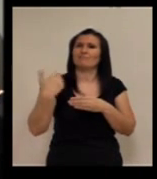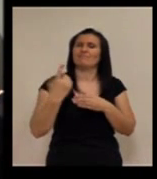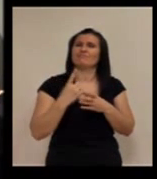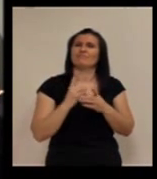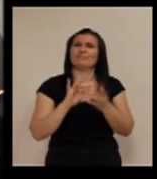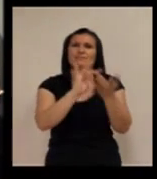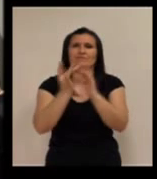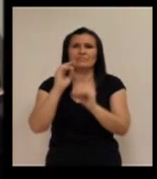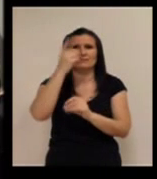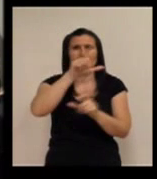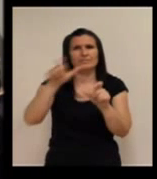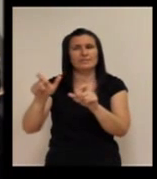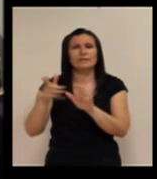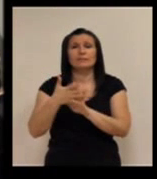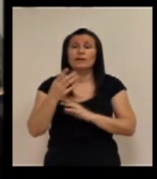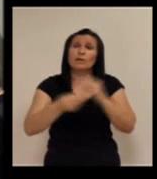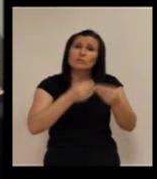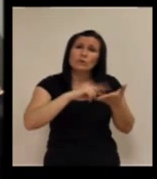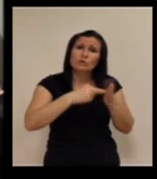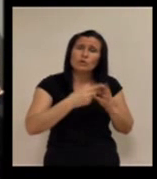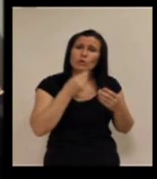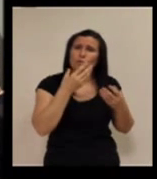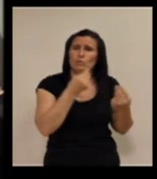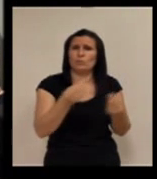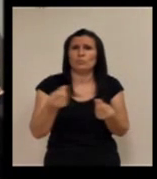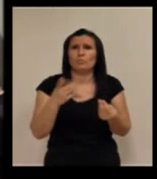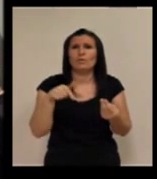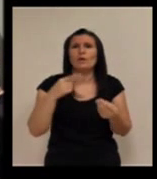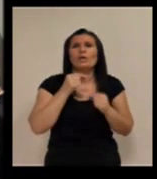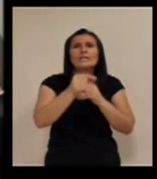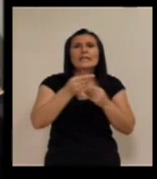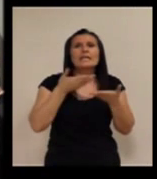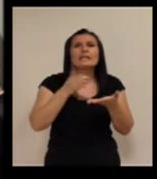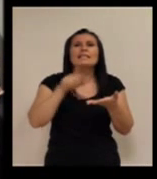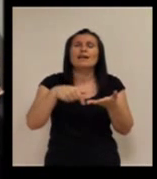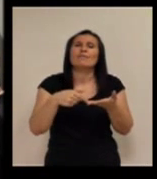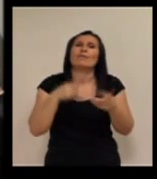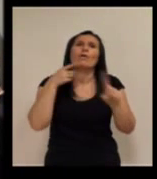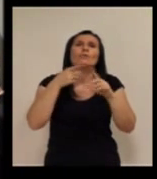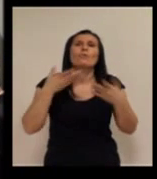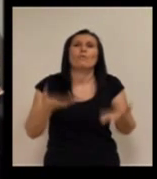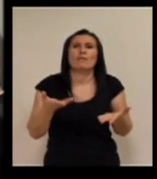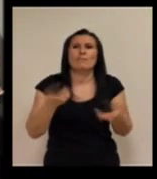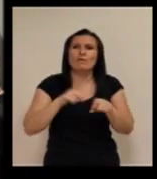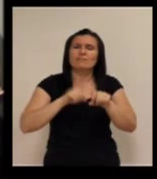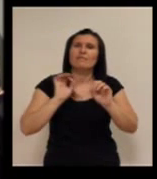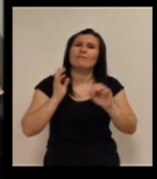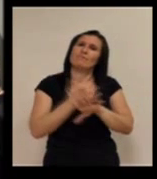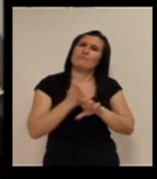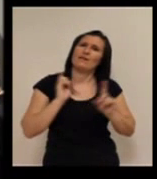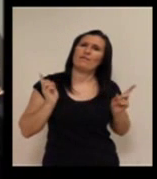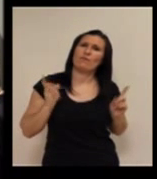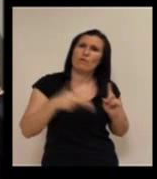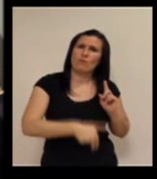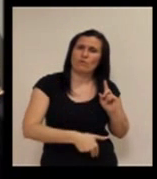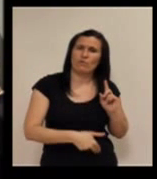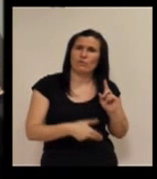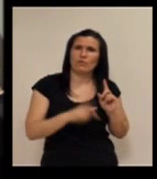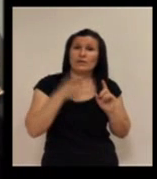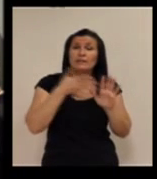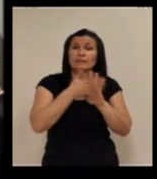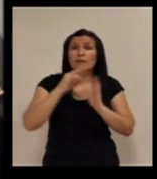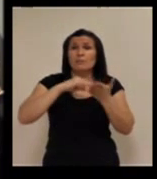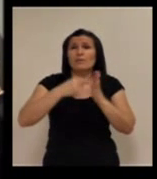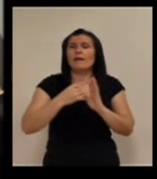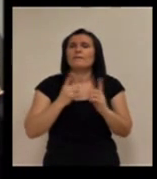hasta ahora hemos hablado mucho de la tecnología, pero también el gran avance de la teleasistencia por su carácter muy preventivo es